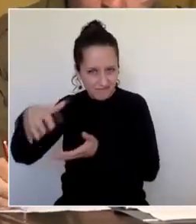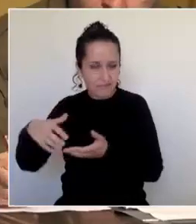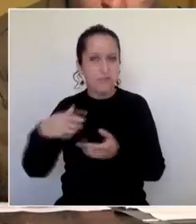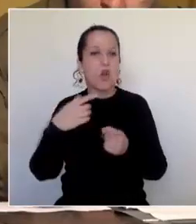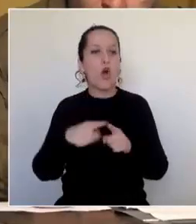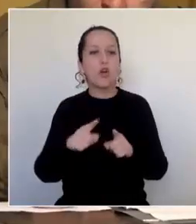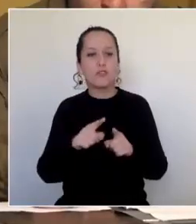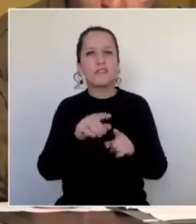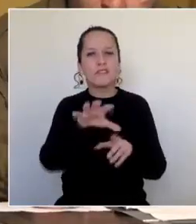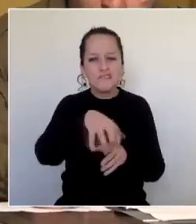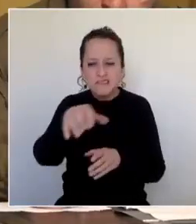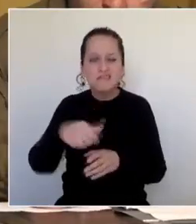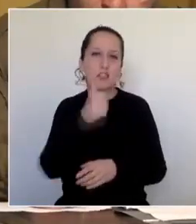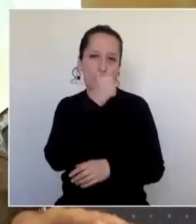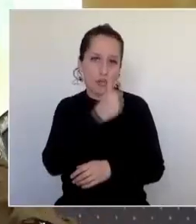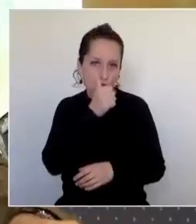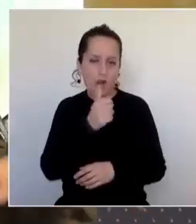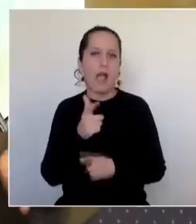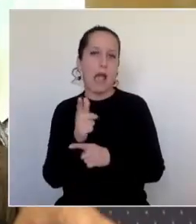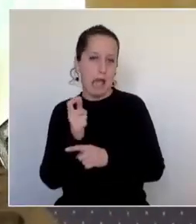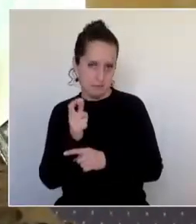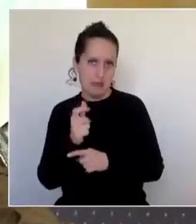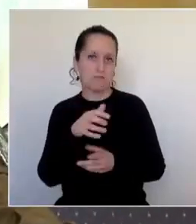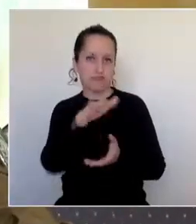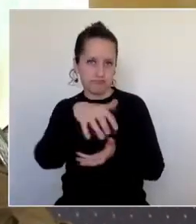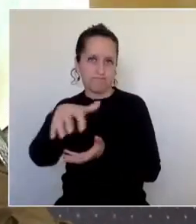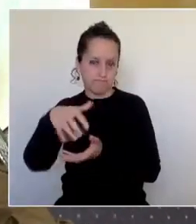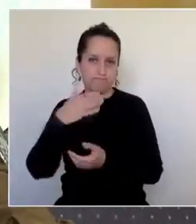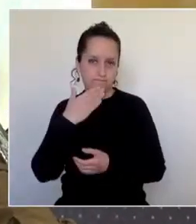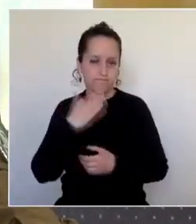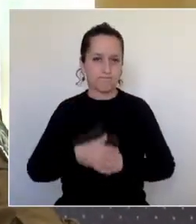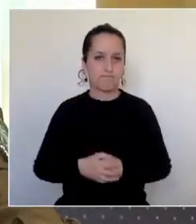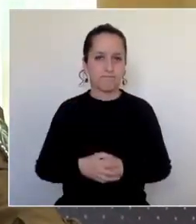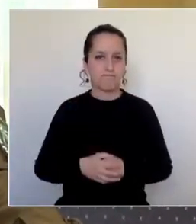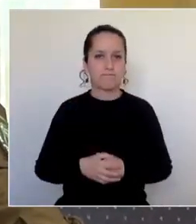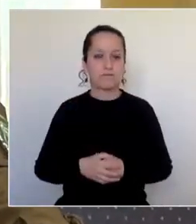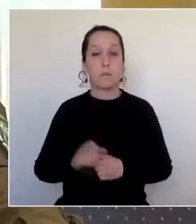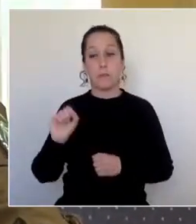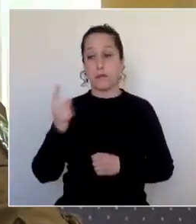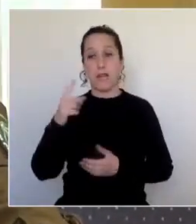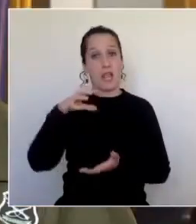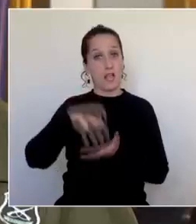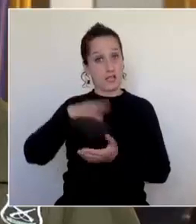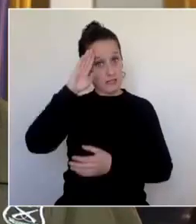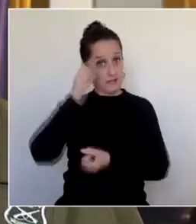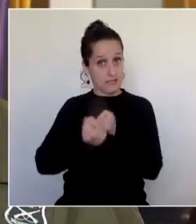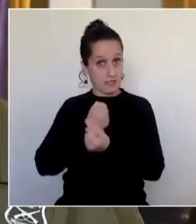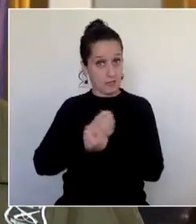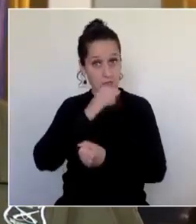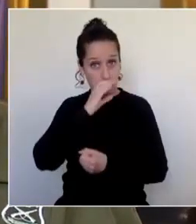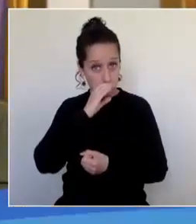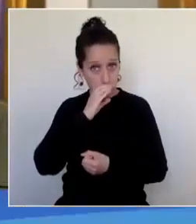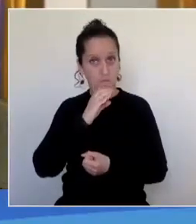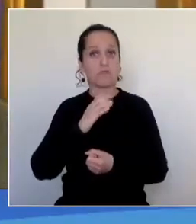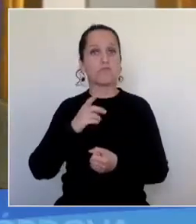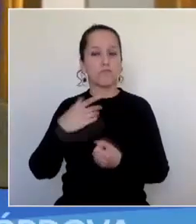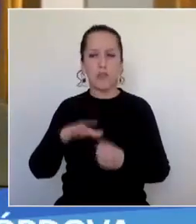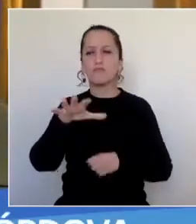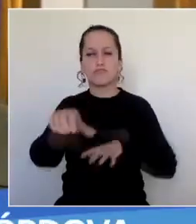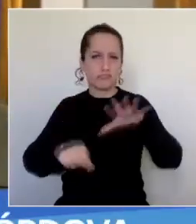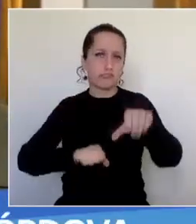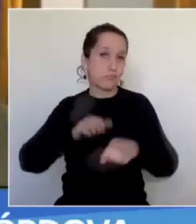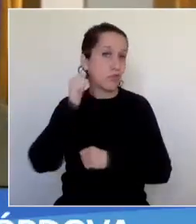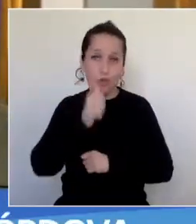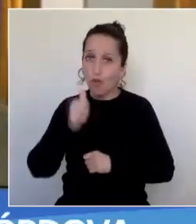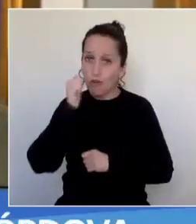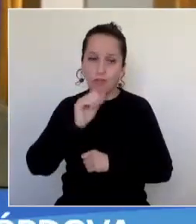incautaciones de drogas y armas. Como primera comisaría Concepción, hemos tenido labor, hemos tenido decomisos durante